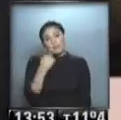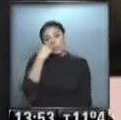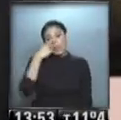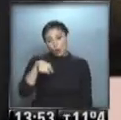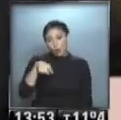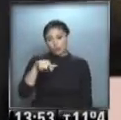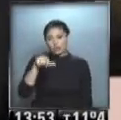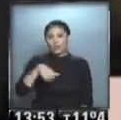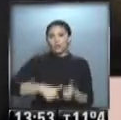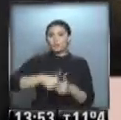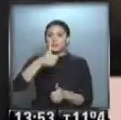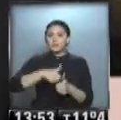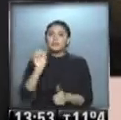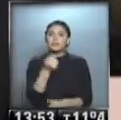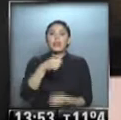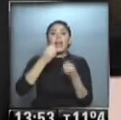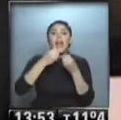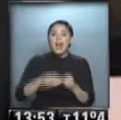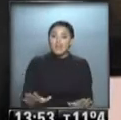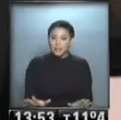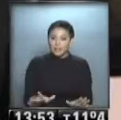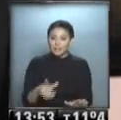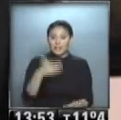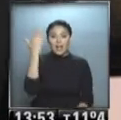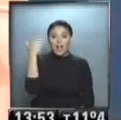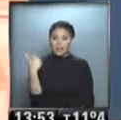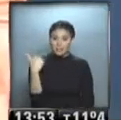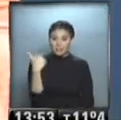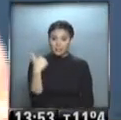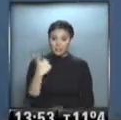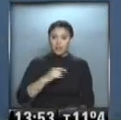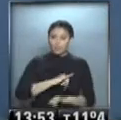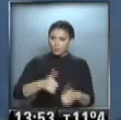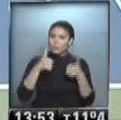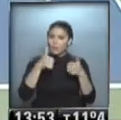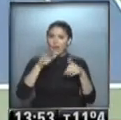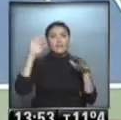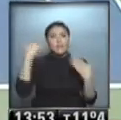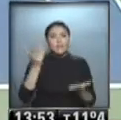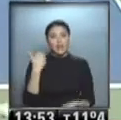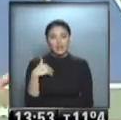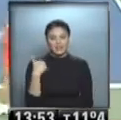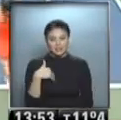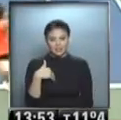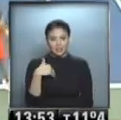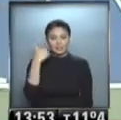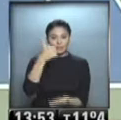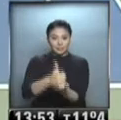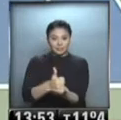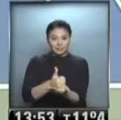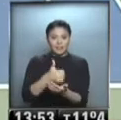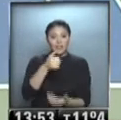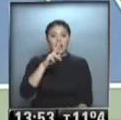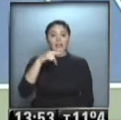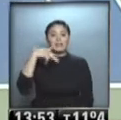año. Estamos hablando del US Open que comenzó la jornada de ayer con una buena noticia para Argentina. Y hablamos de Paula Ormechea,